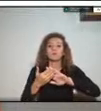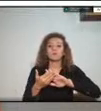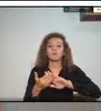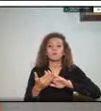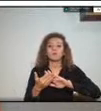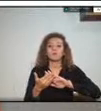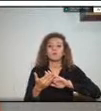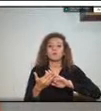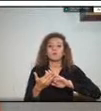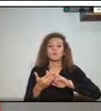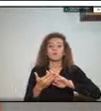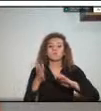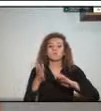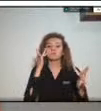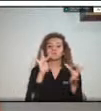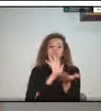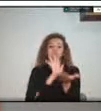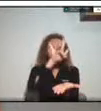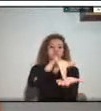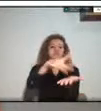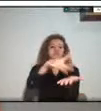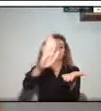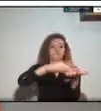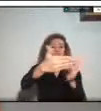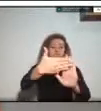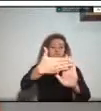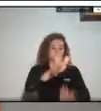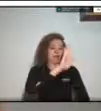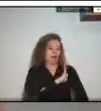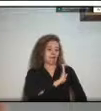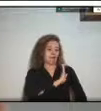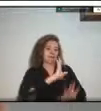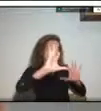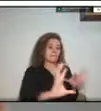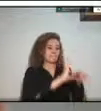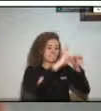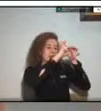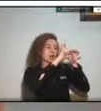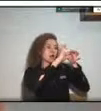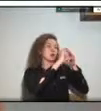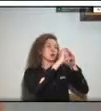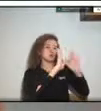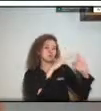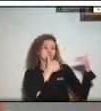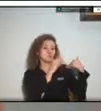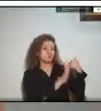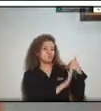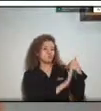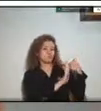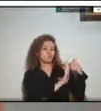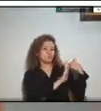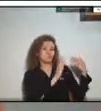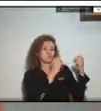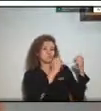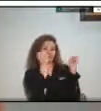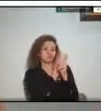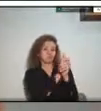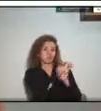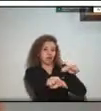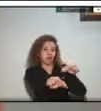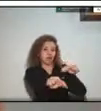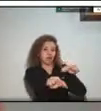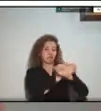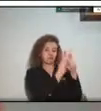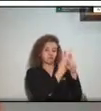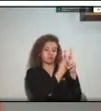llega y hace el enlace con la alcaldía municipal con el encargado de la gestión del riesgo municipal y de acuerdo a lo que les decía ahora